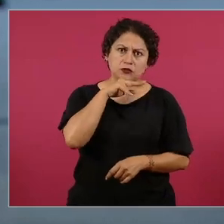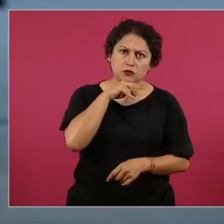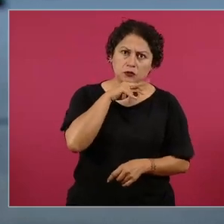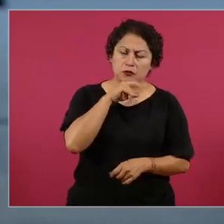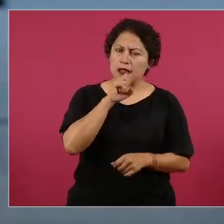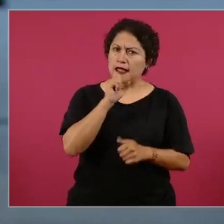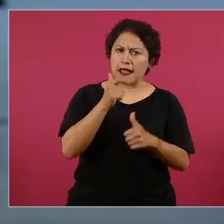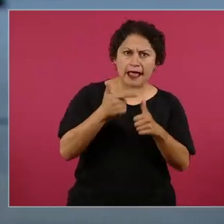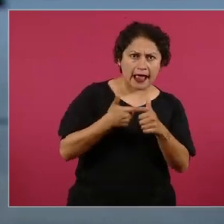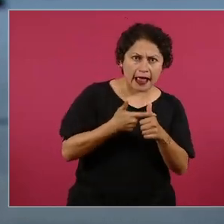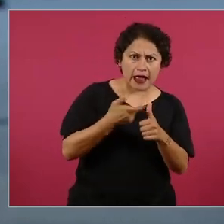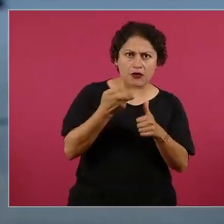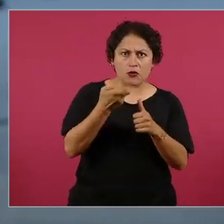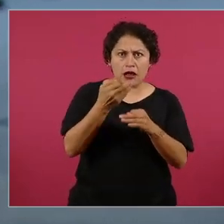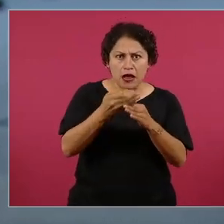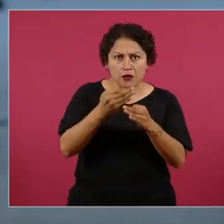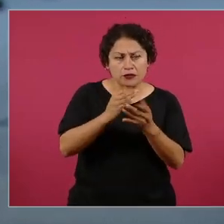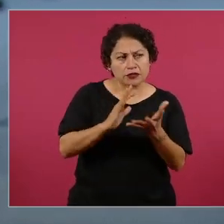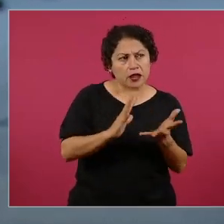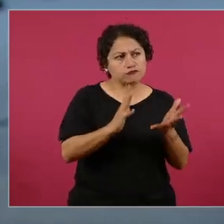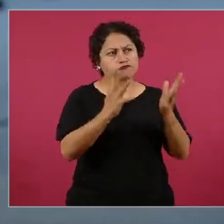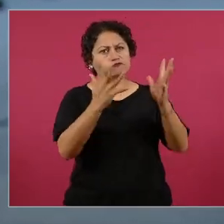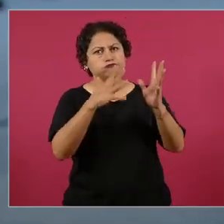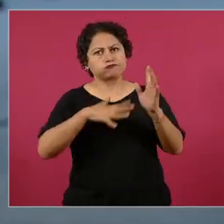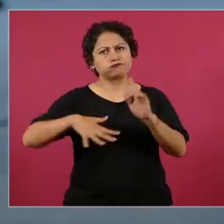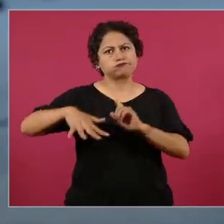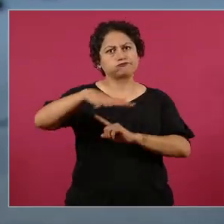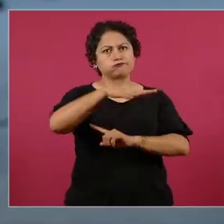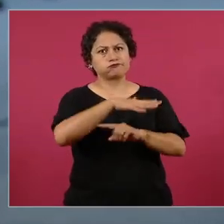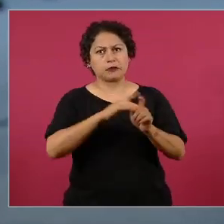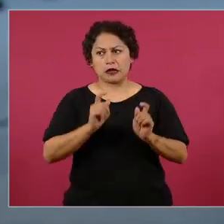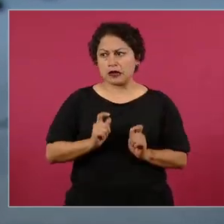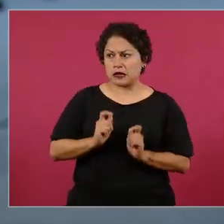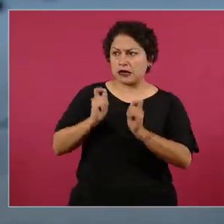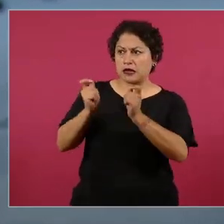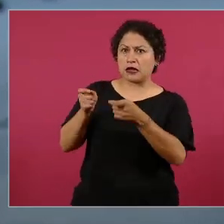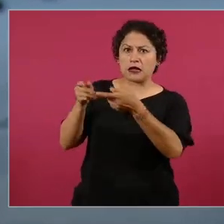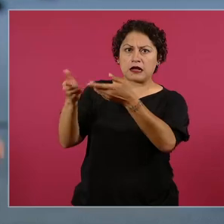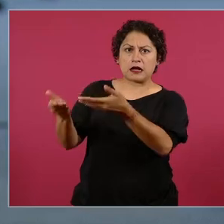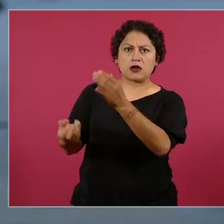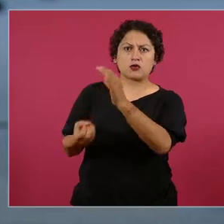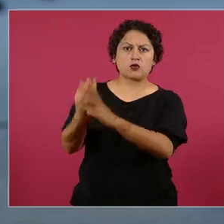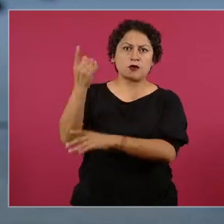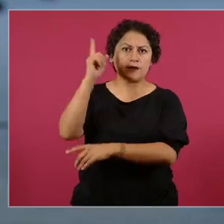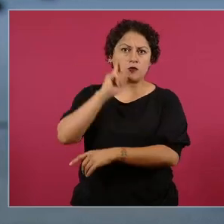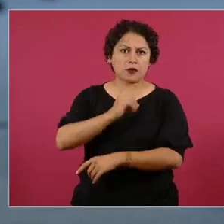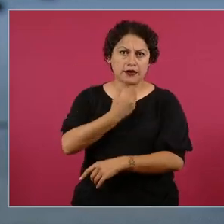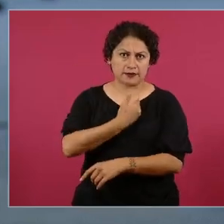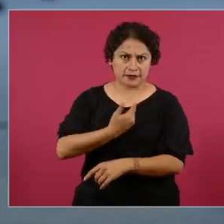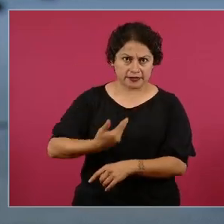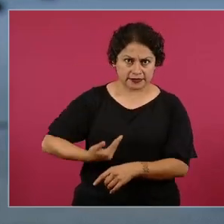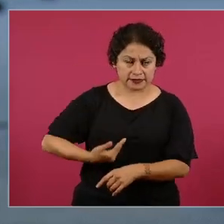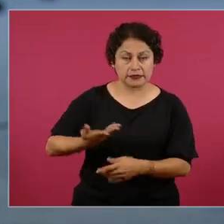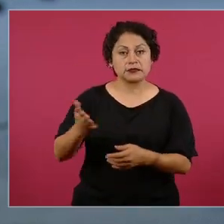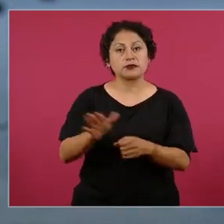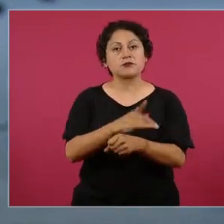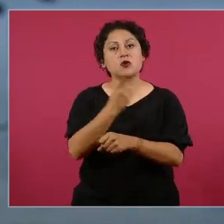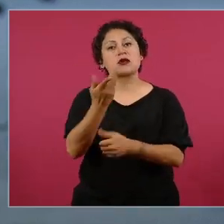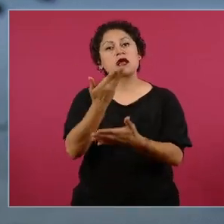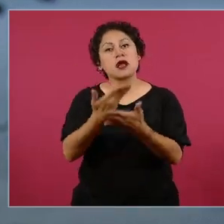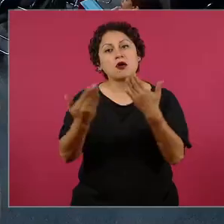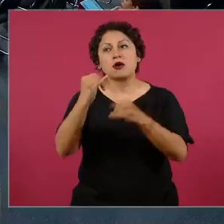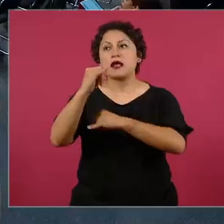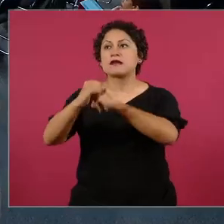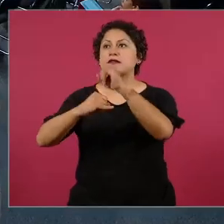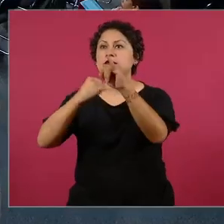la próxima presidenta Claudia Sheinbaum en materia de estas relaciones con Estados Unidos y también con organizaciones internacionales